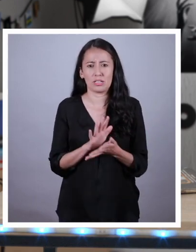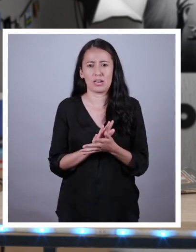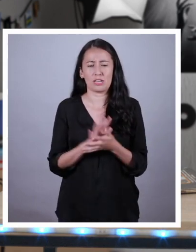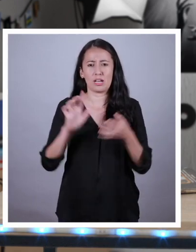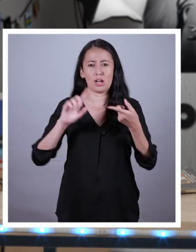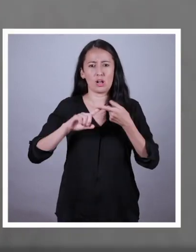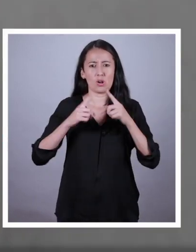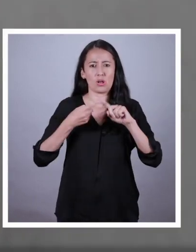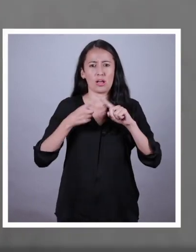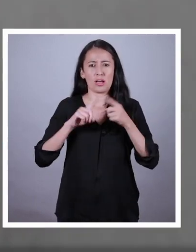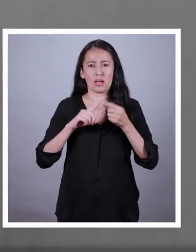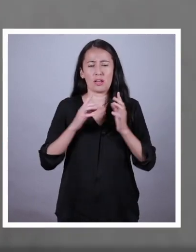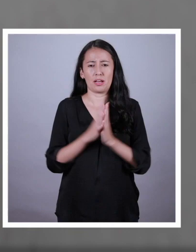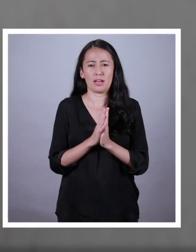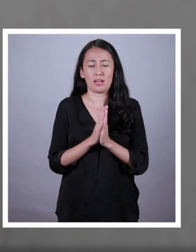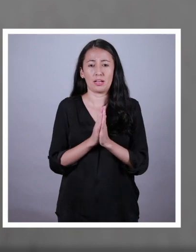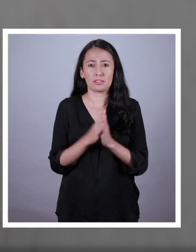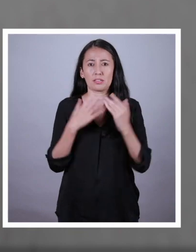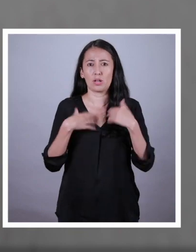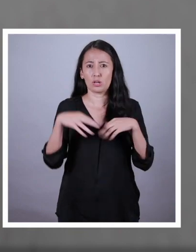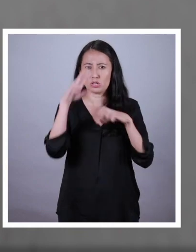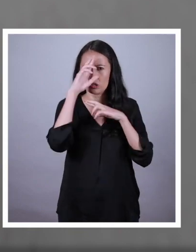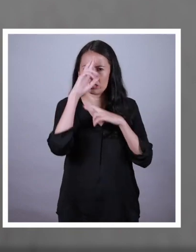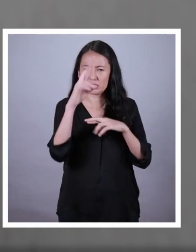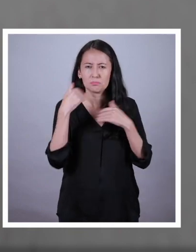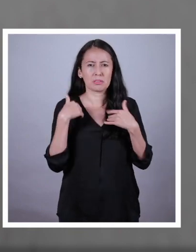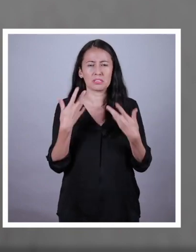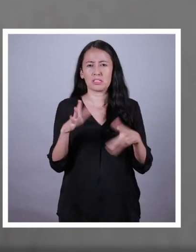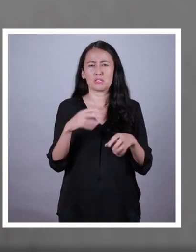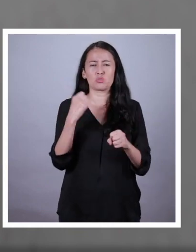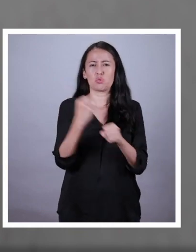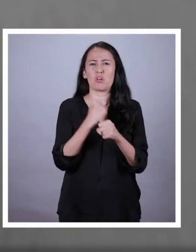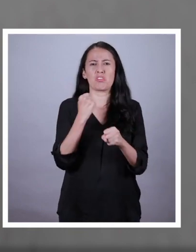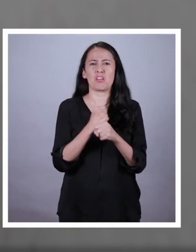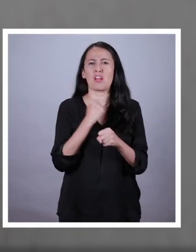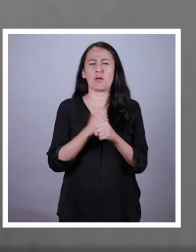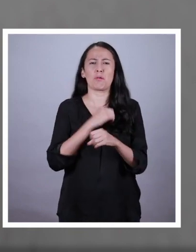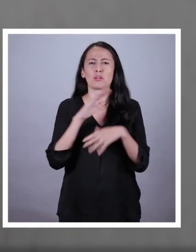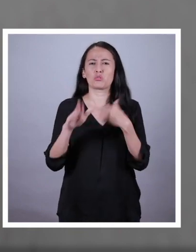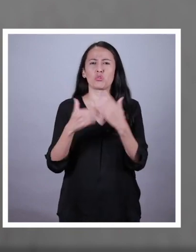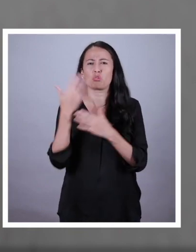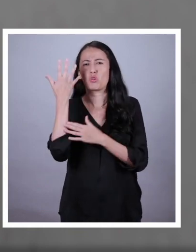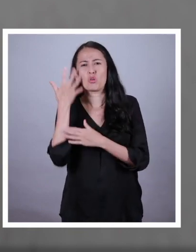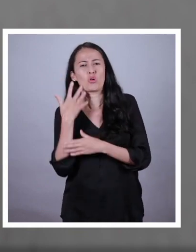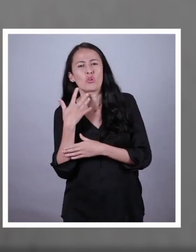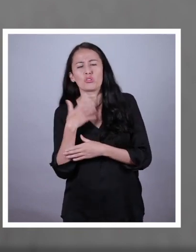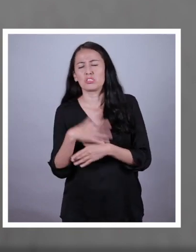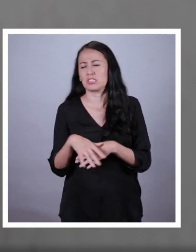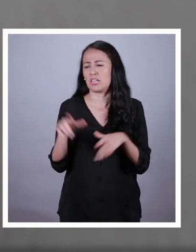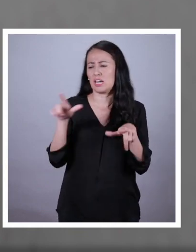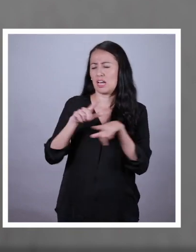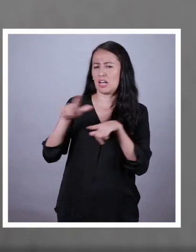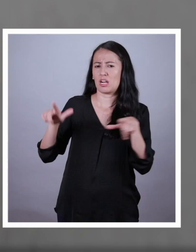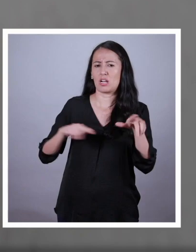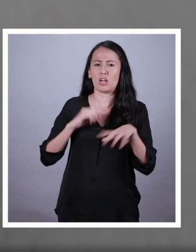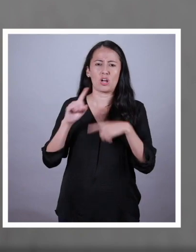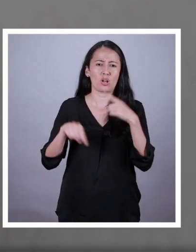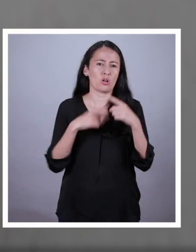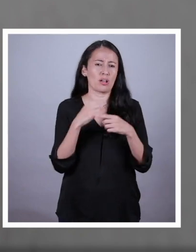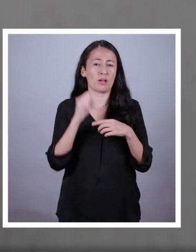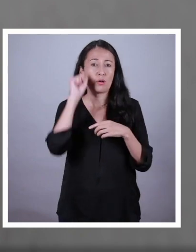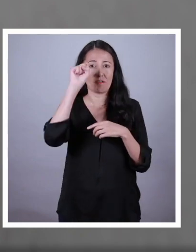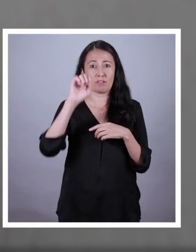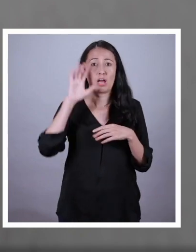amigos. ¡Tú no nos respetas el tiempo de trabajo! ¡Tú nos haces trabajar y no nos dejas en nuestro lugar al finalizar la